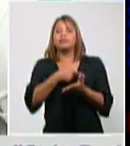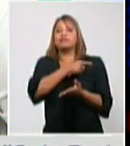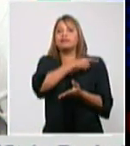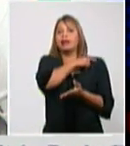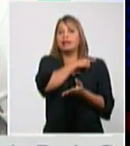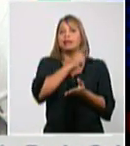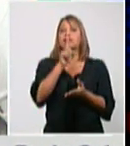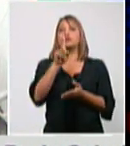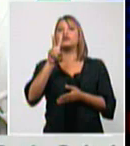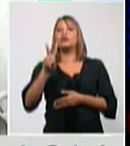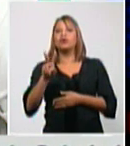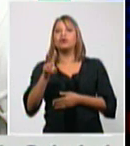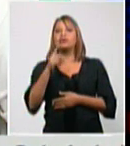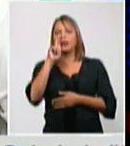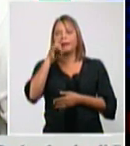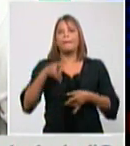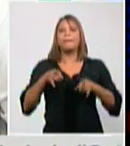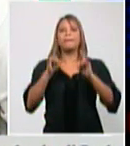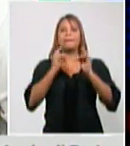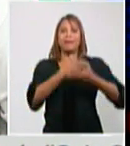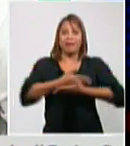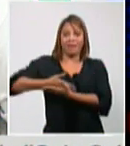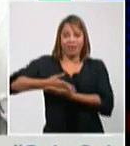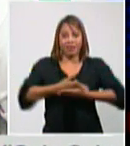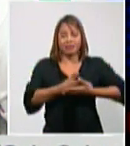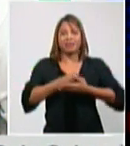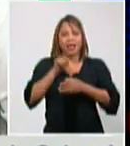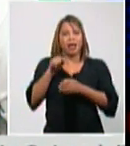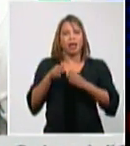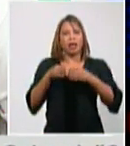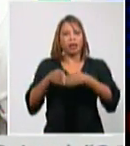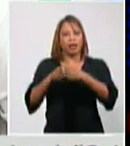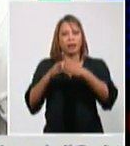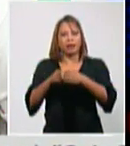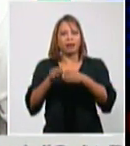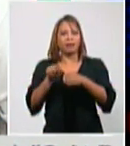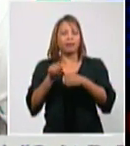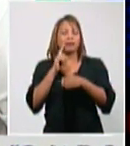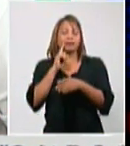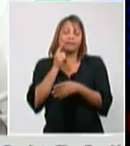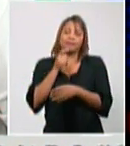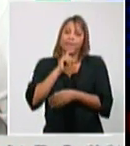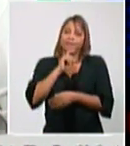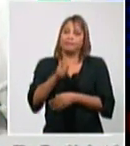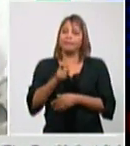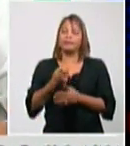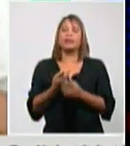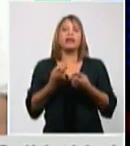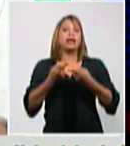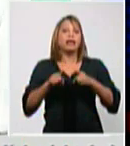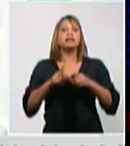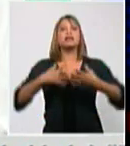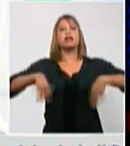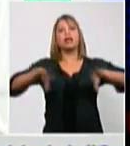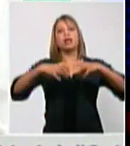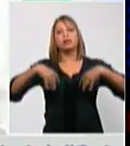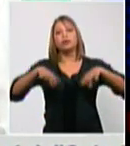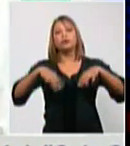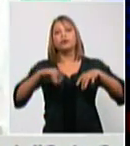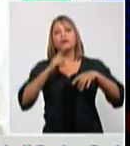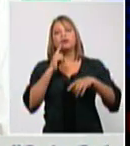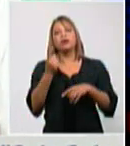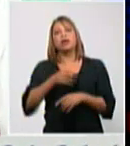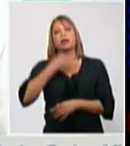lactantes de esta provincia que a le llama la atención y esta es la situación que hemos dicho